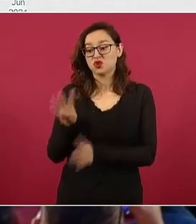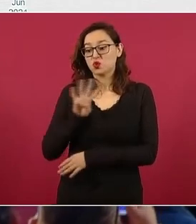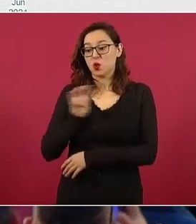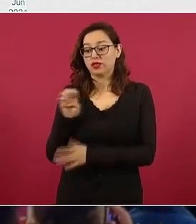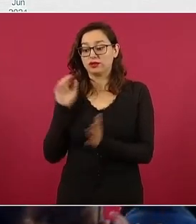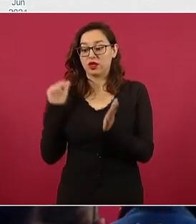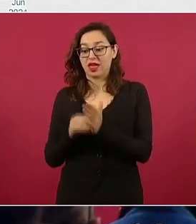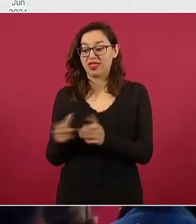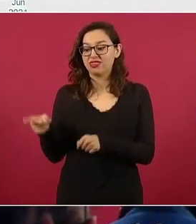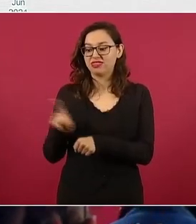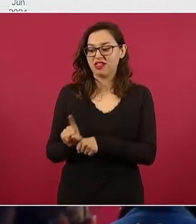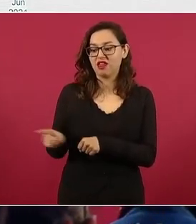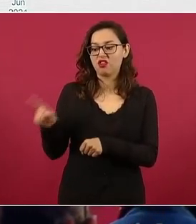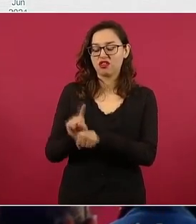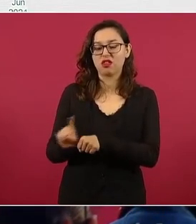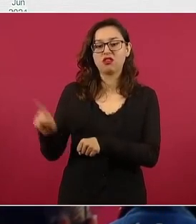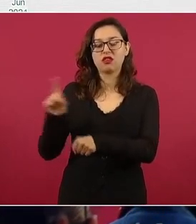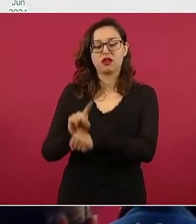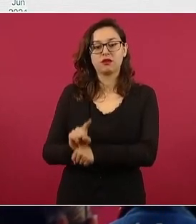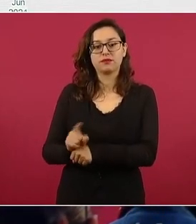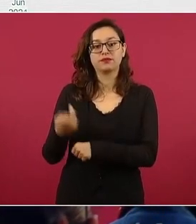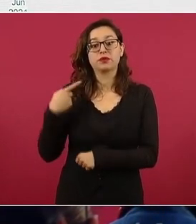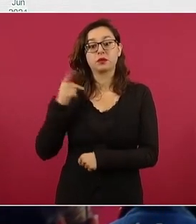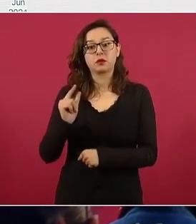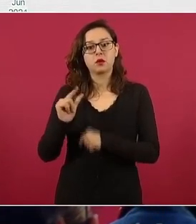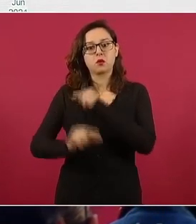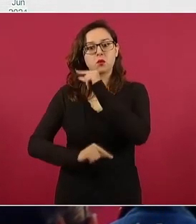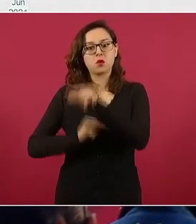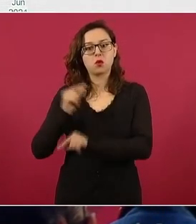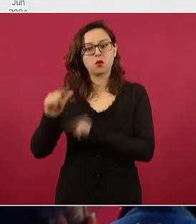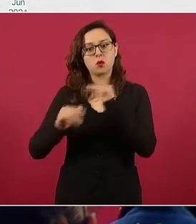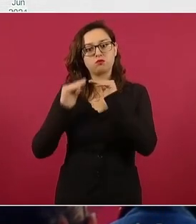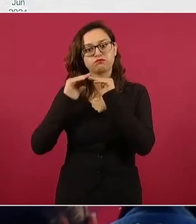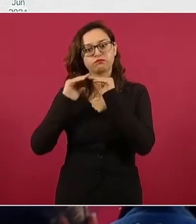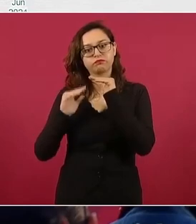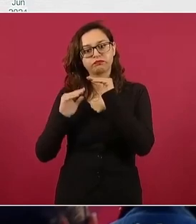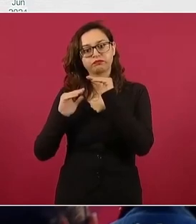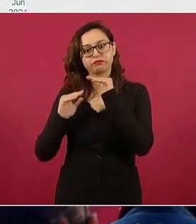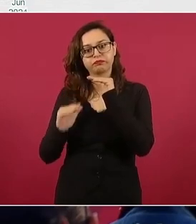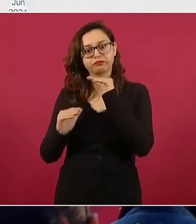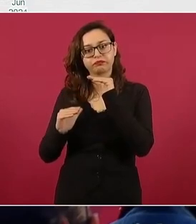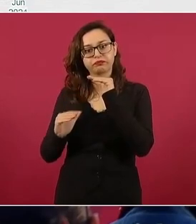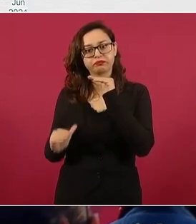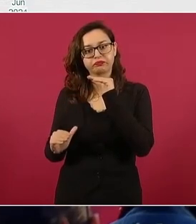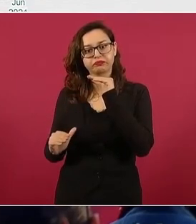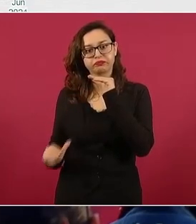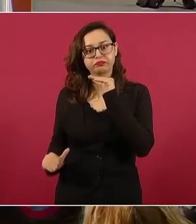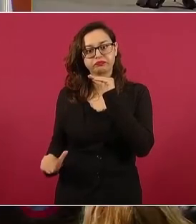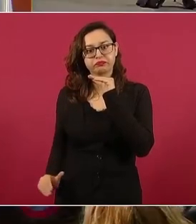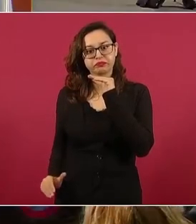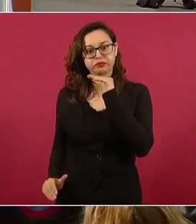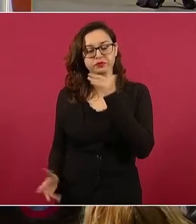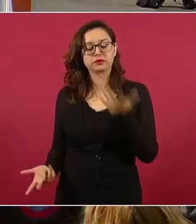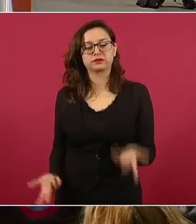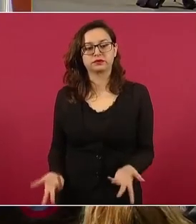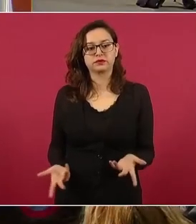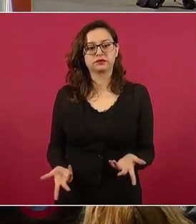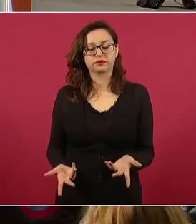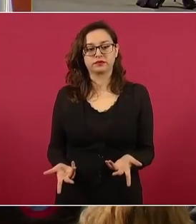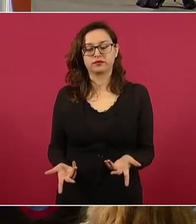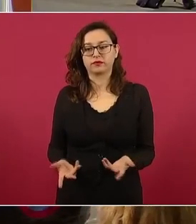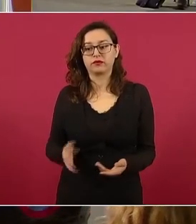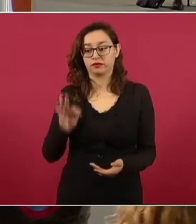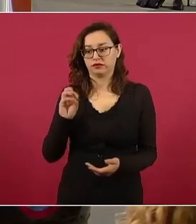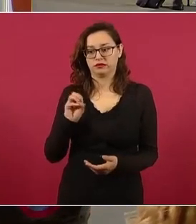y fue cayendo ay por qué fueron estos tres millones cuatrocientos mil porque acabaron con Cantarell